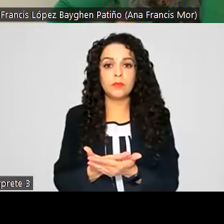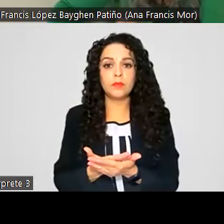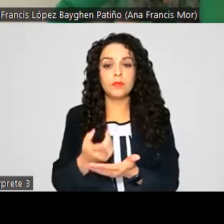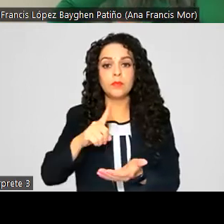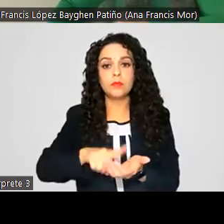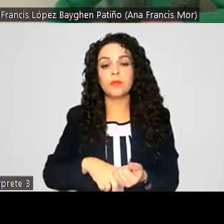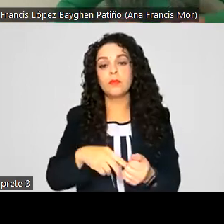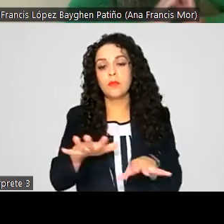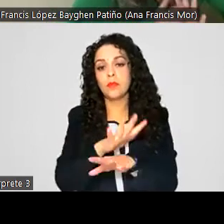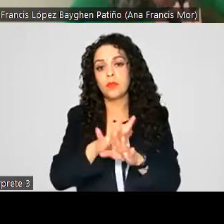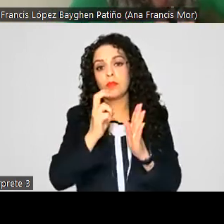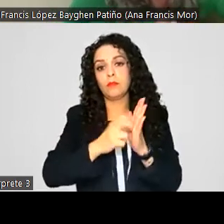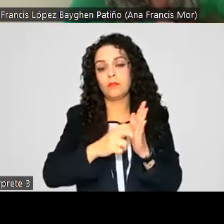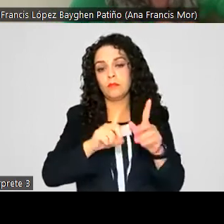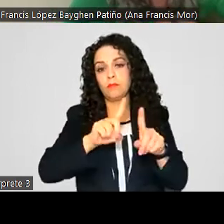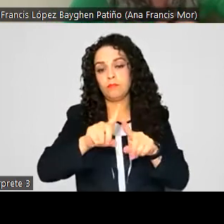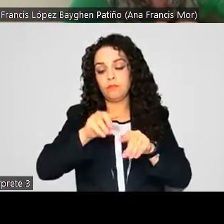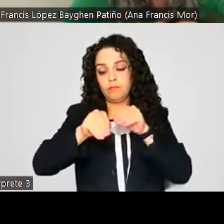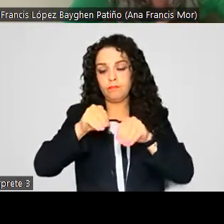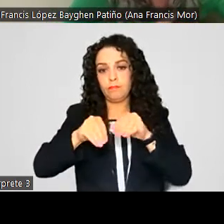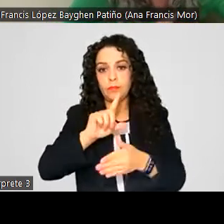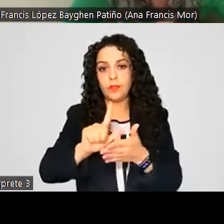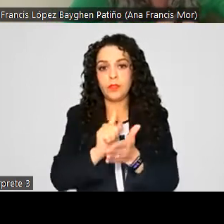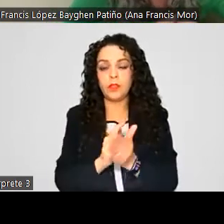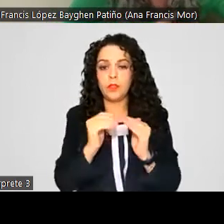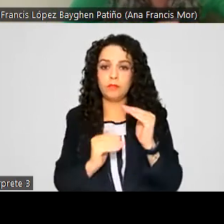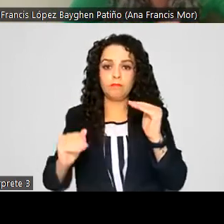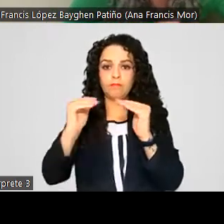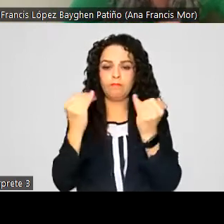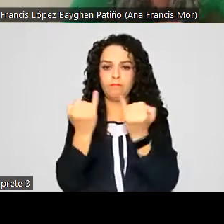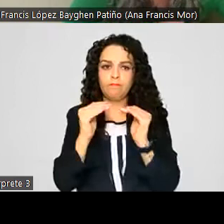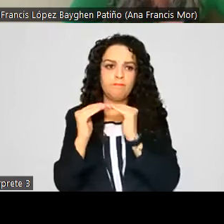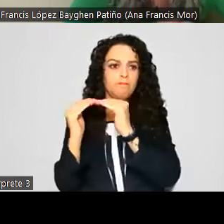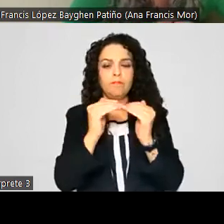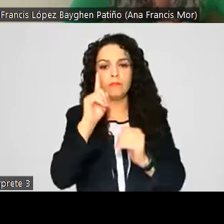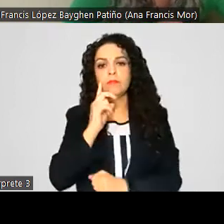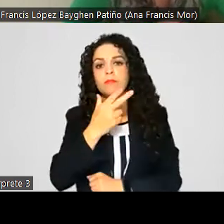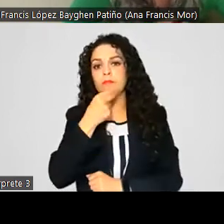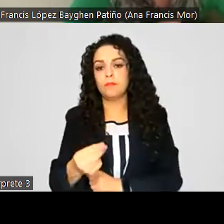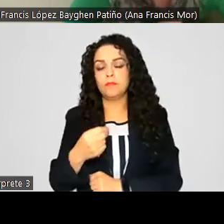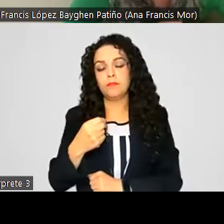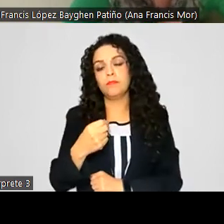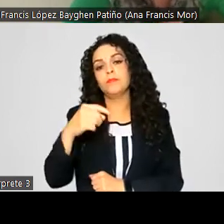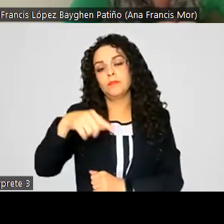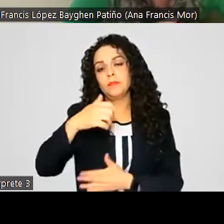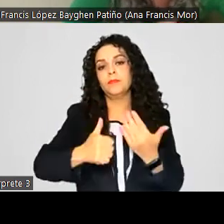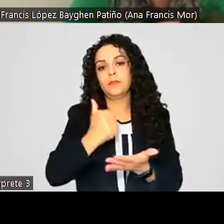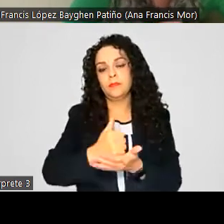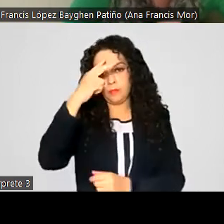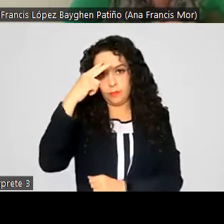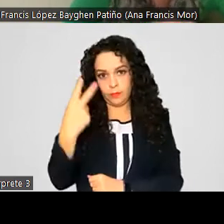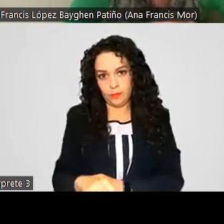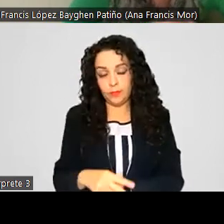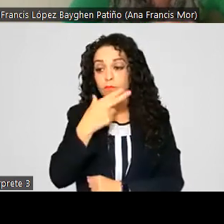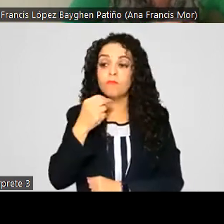que se reforman diversas disposiciones. De la ley de igualdad sustantiva entre mujeres y hombres de la Ciudad de México. El diputado Fausto Manuel